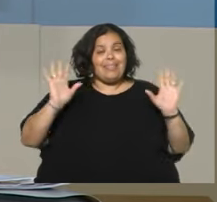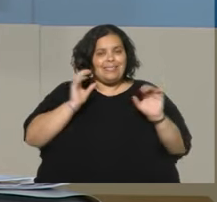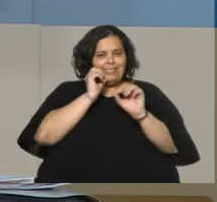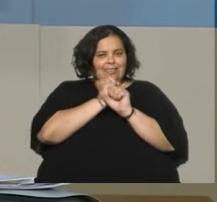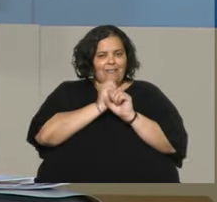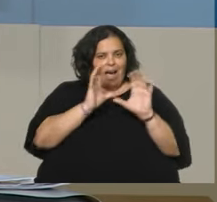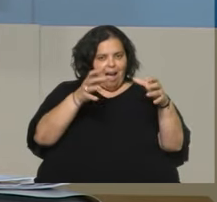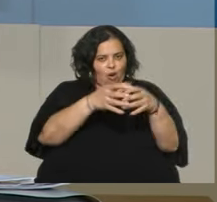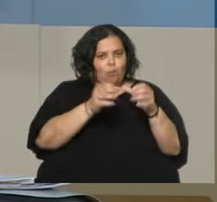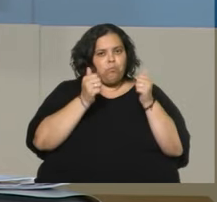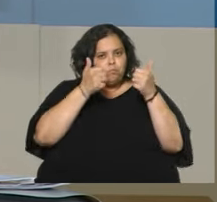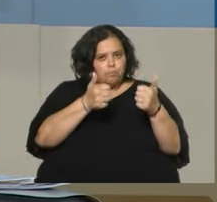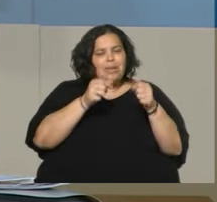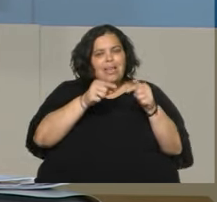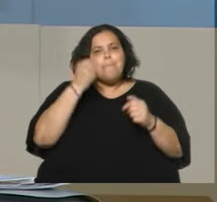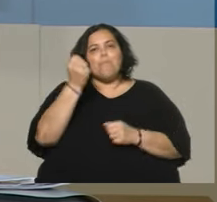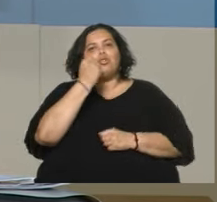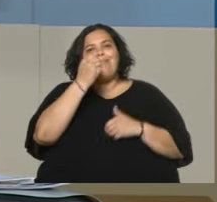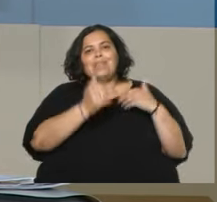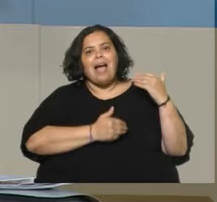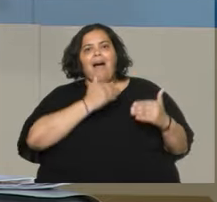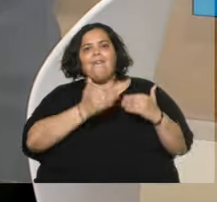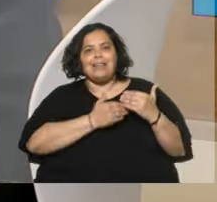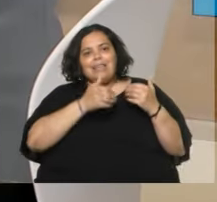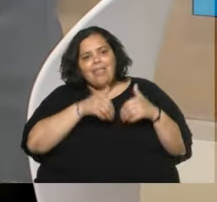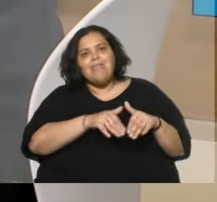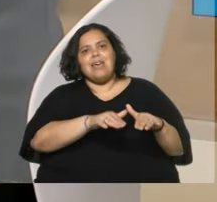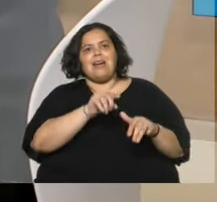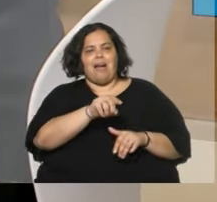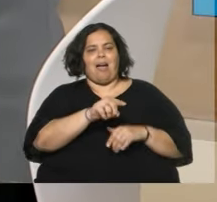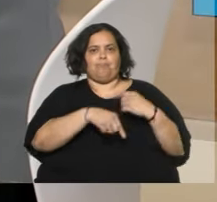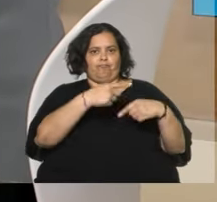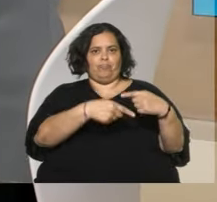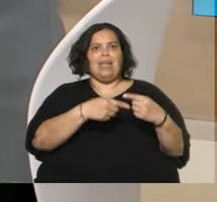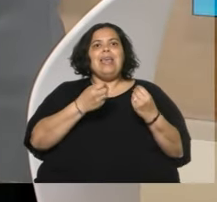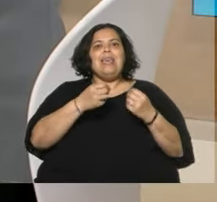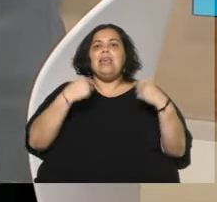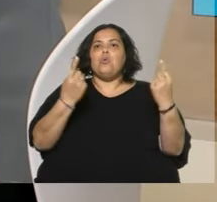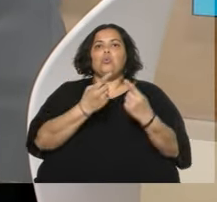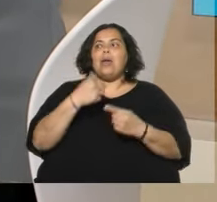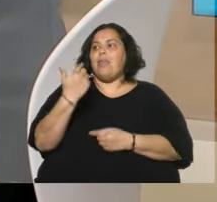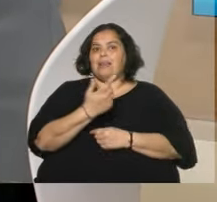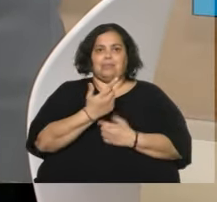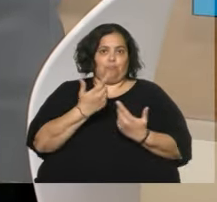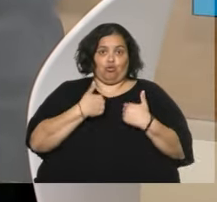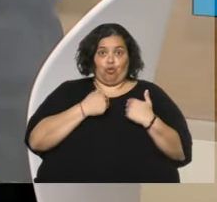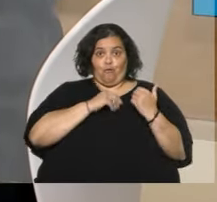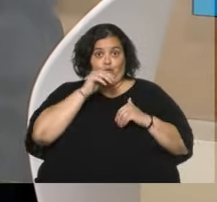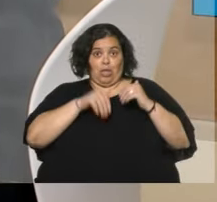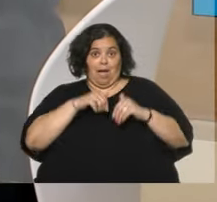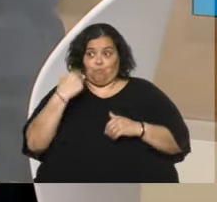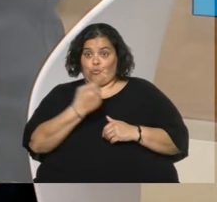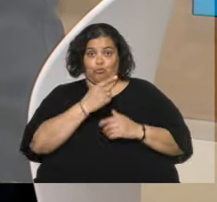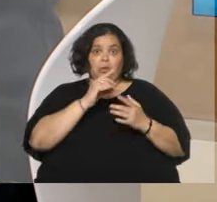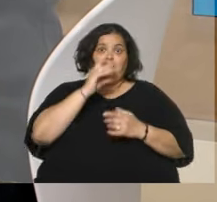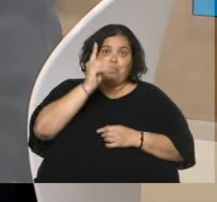y la importancia que avancemos y que dejemos que el Poder ¿Qué pasa con ustedes, nuestros parlamentarios, los que votamos, los uruguayos